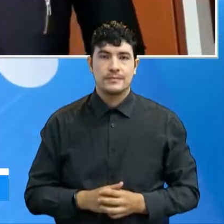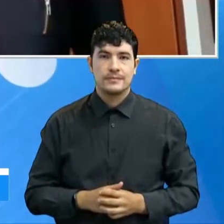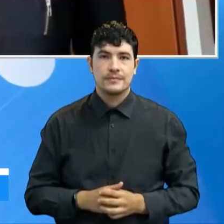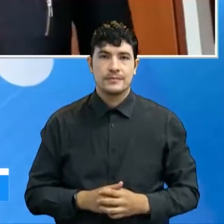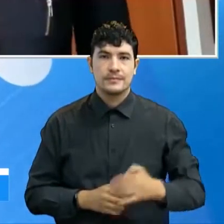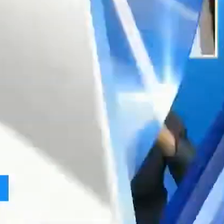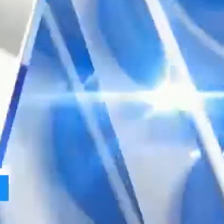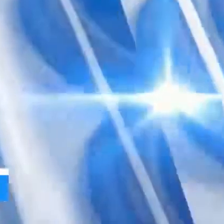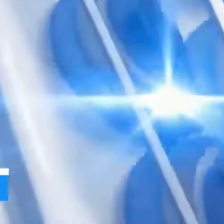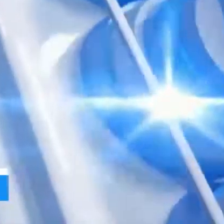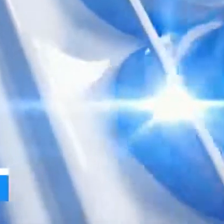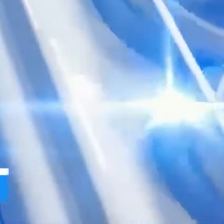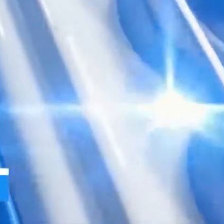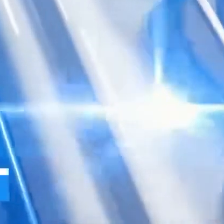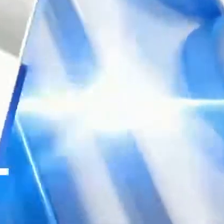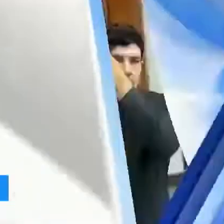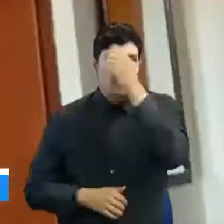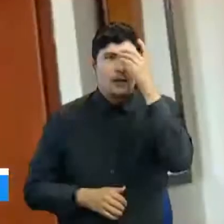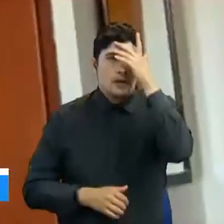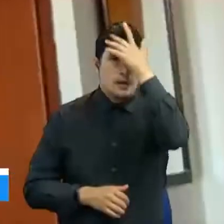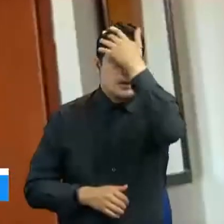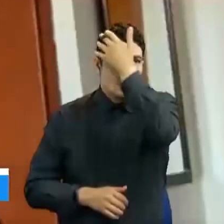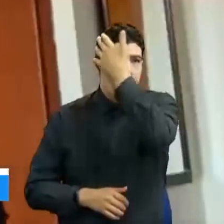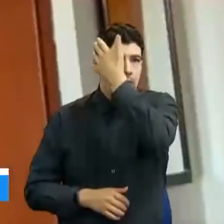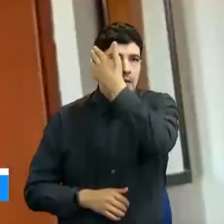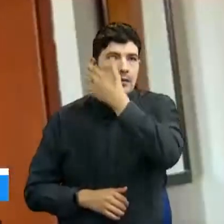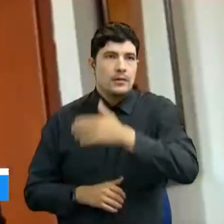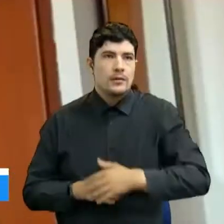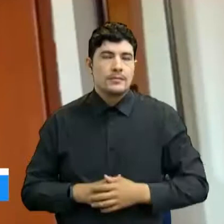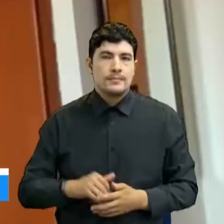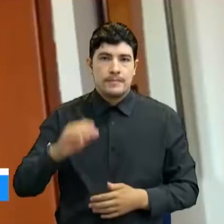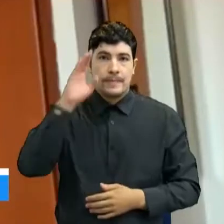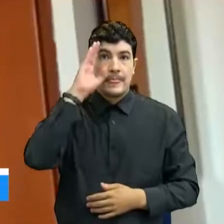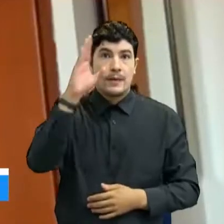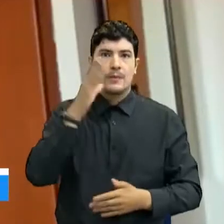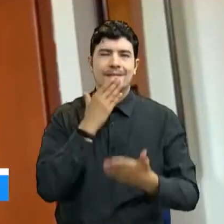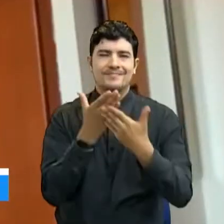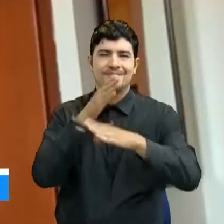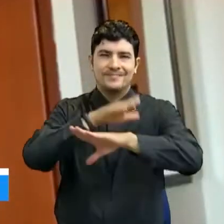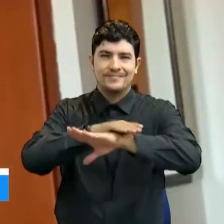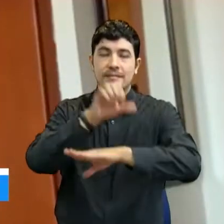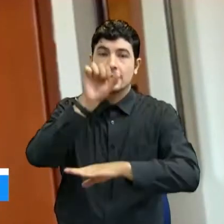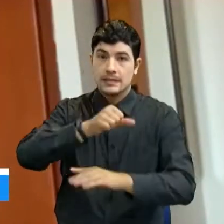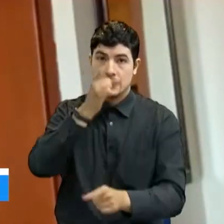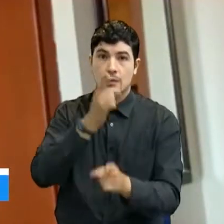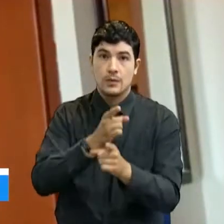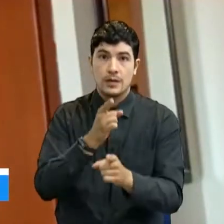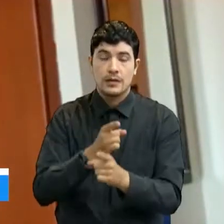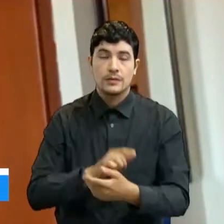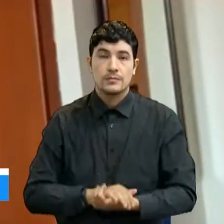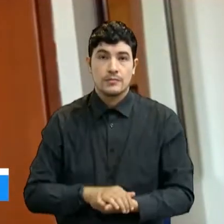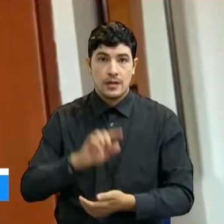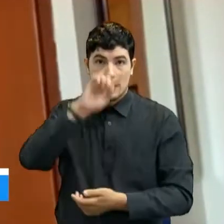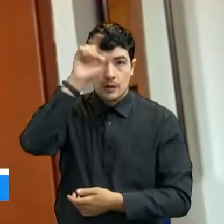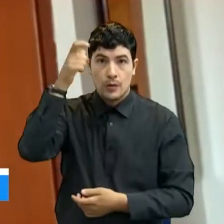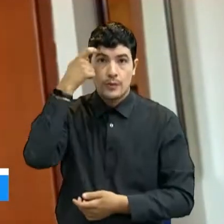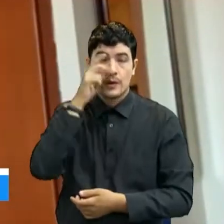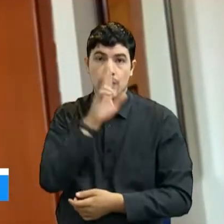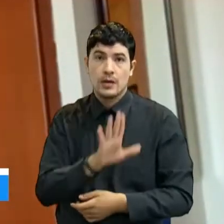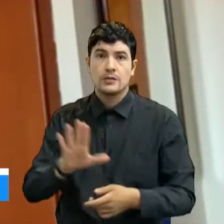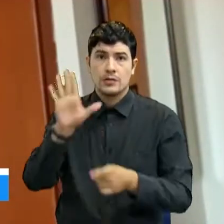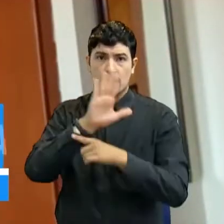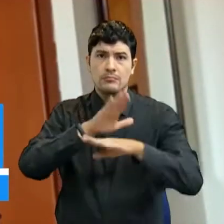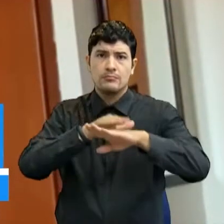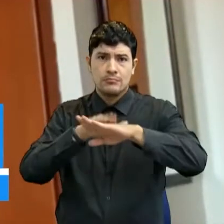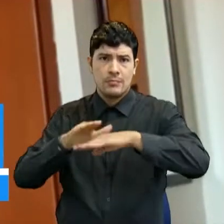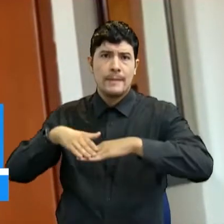Compañeros y televidentes, muy buenas tardes. Eso es lo que ha indicado el gobierno nacional, de que sí se estaría en la capacidad de vacunar a más